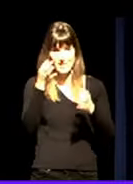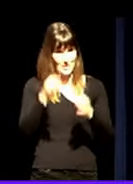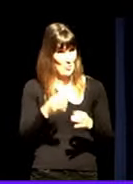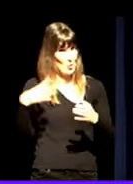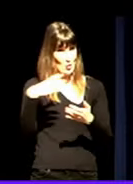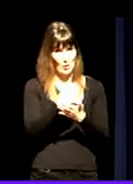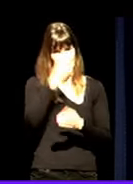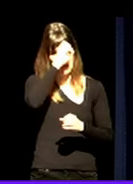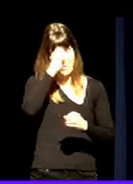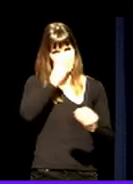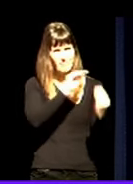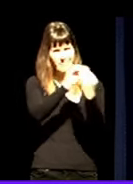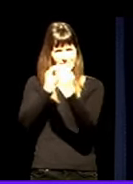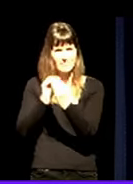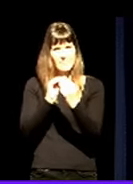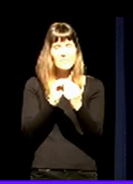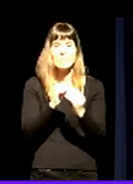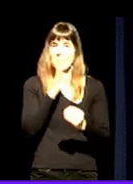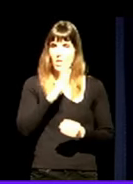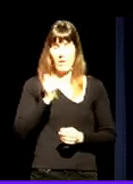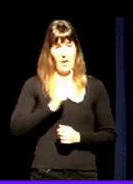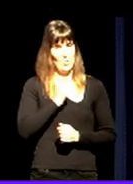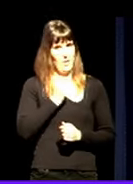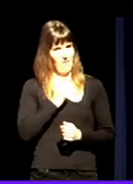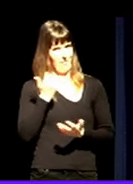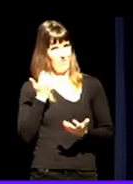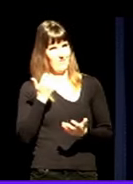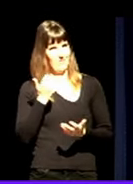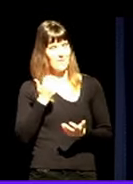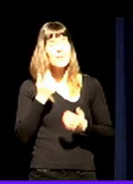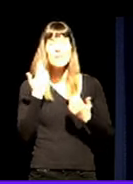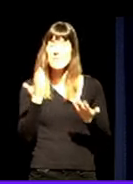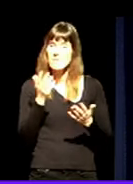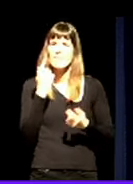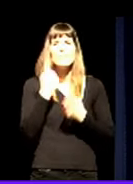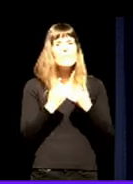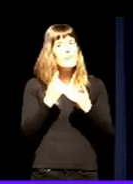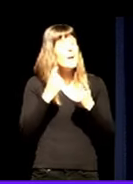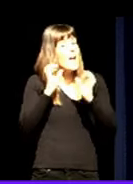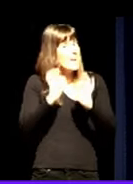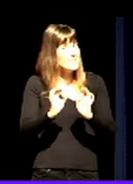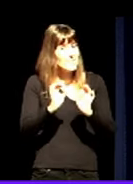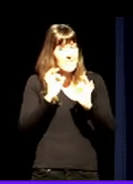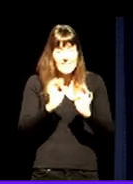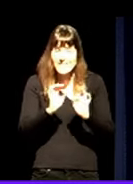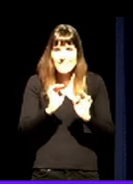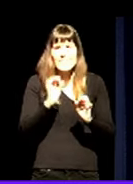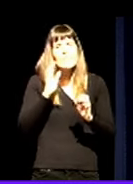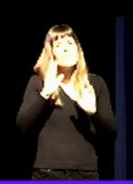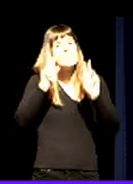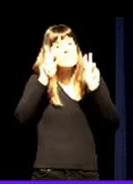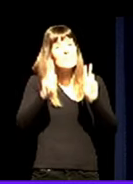egurean, Iso. Isoa, maizkan eta asko pasan okalik. Tinen, zela. Gizik